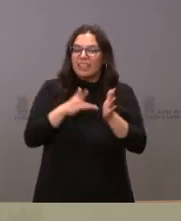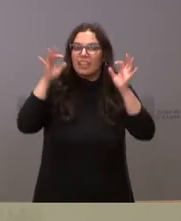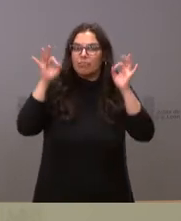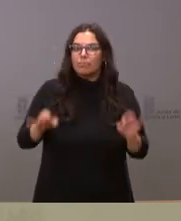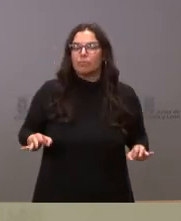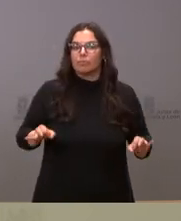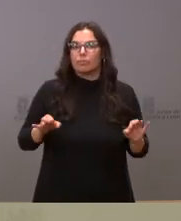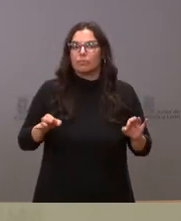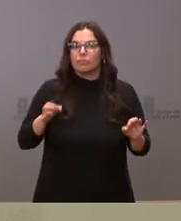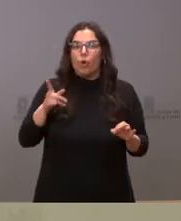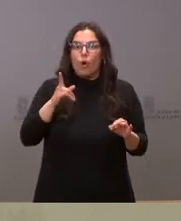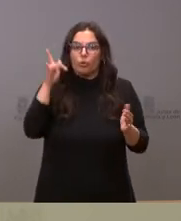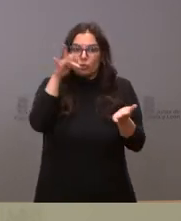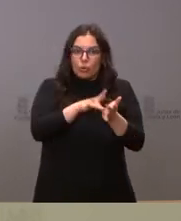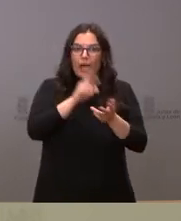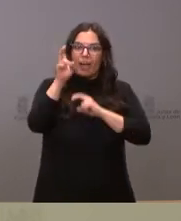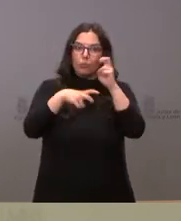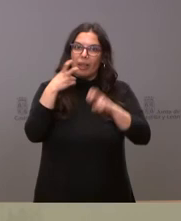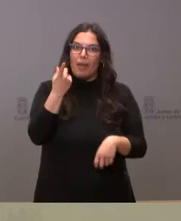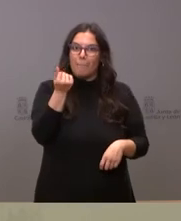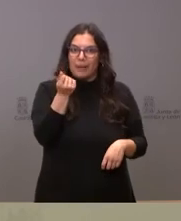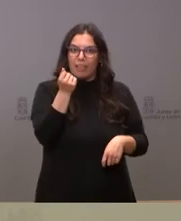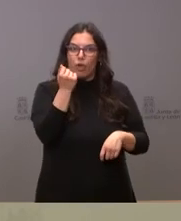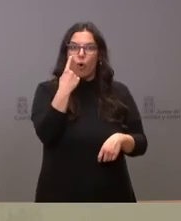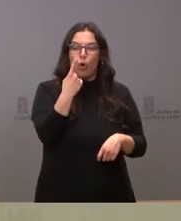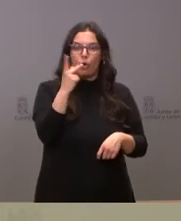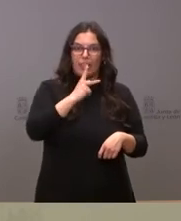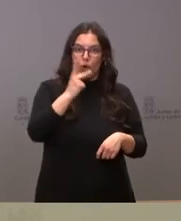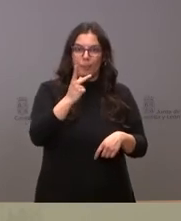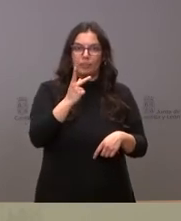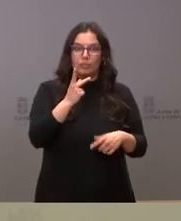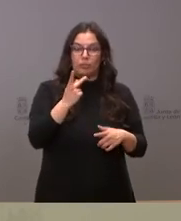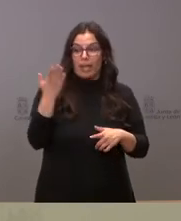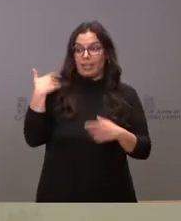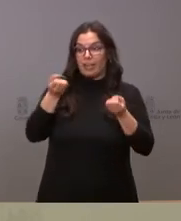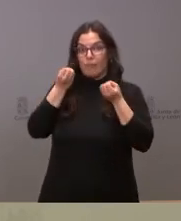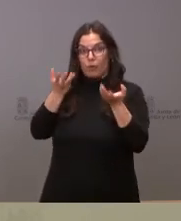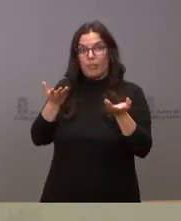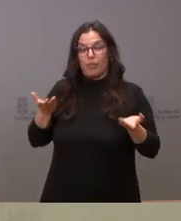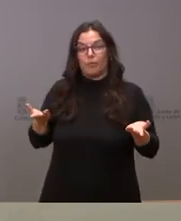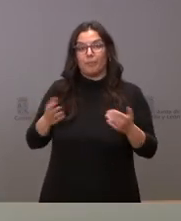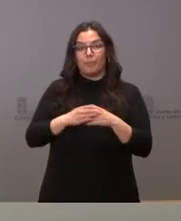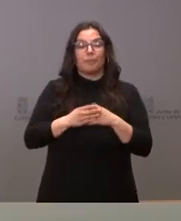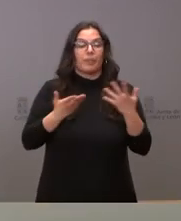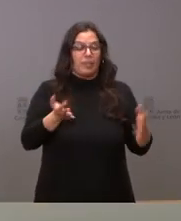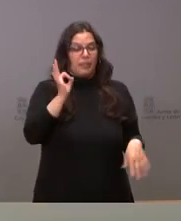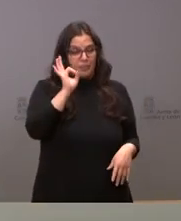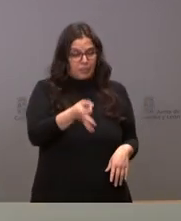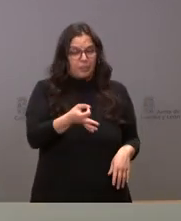fecha en la que se vaya a producir esa actualización de la que se nos ha informado o se nos informó ayer pues efectivamente